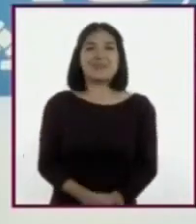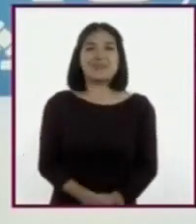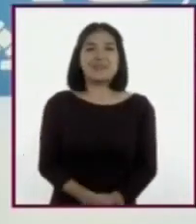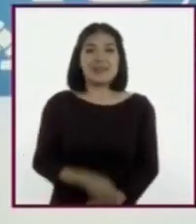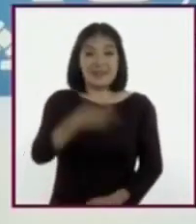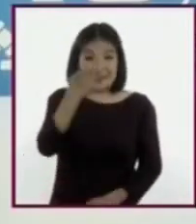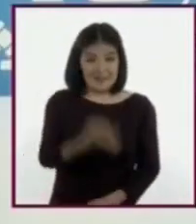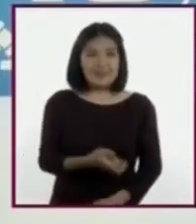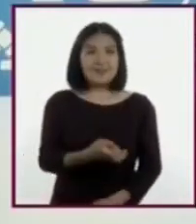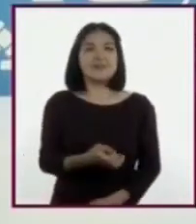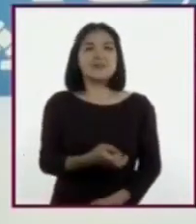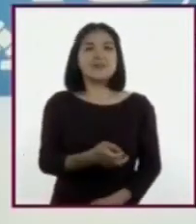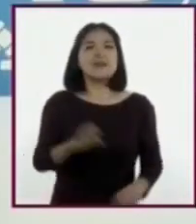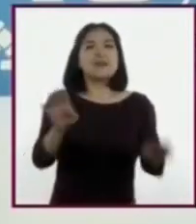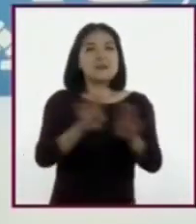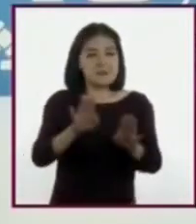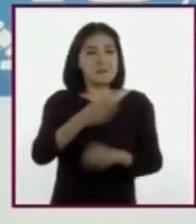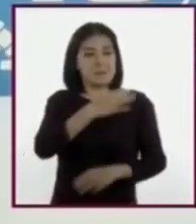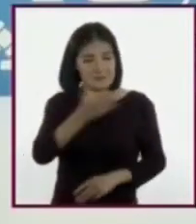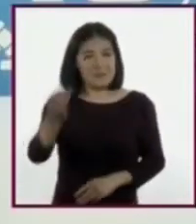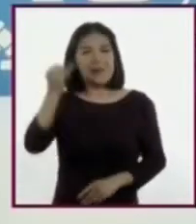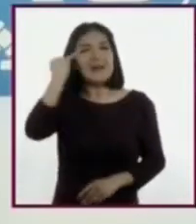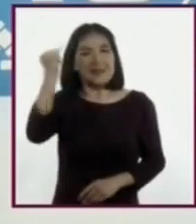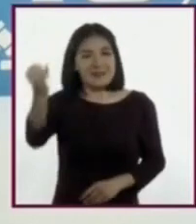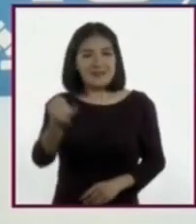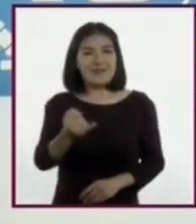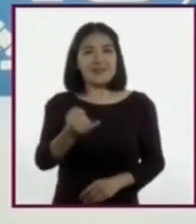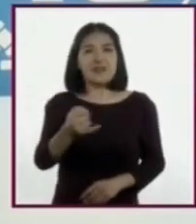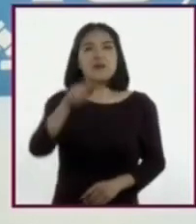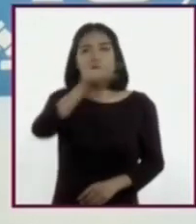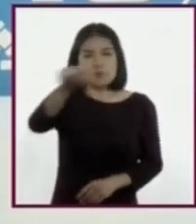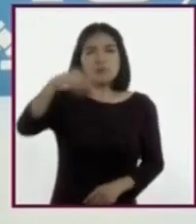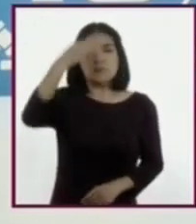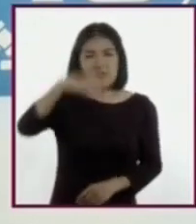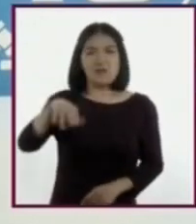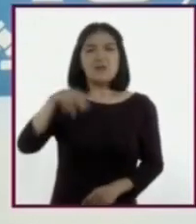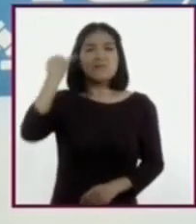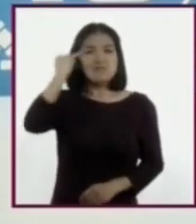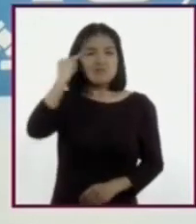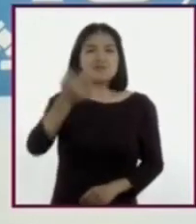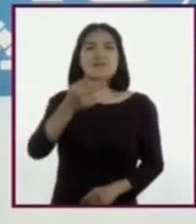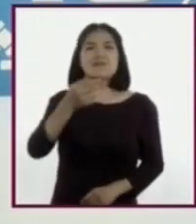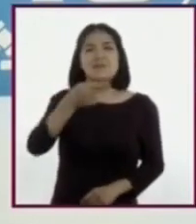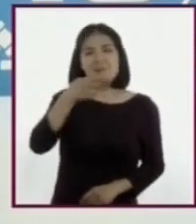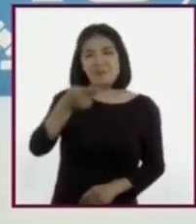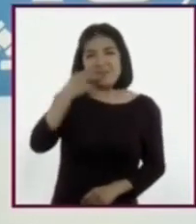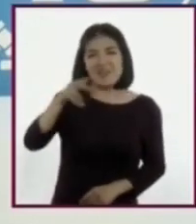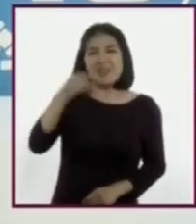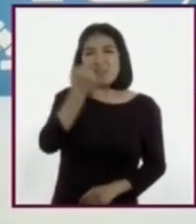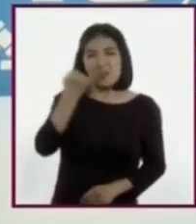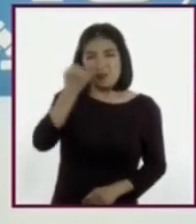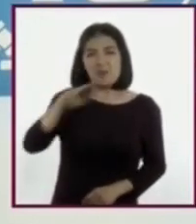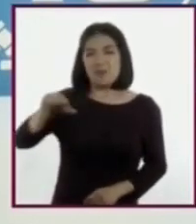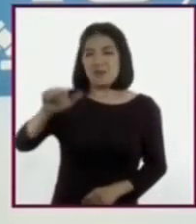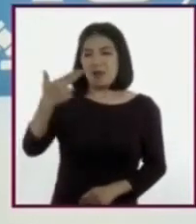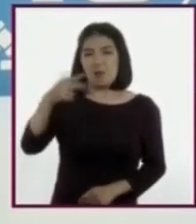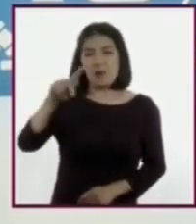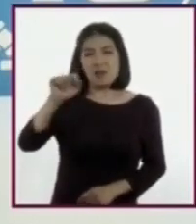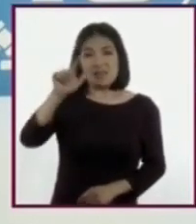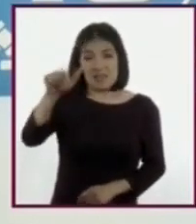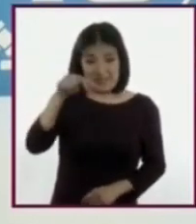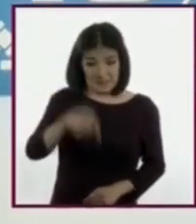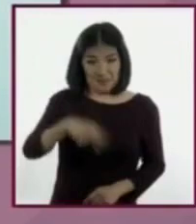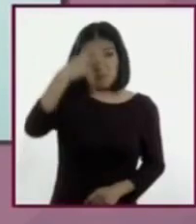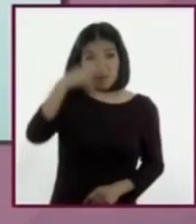Esta es una muy buena idea. ¿Saben que el náhuatl es un idioma estudiado en otras partes del mundo, además de